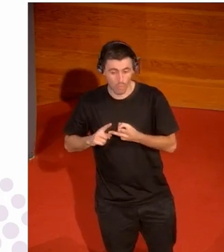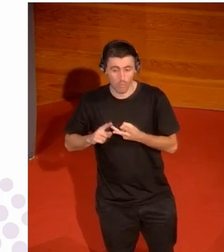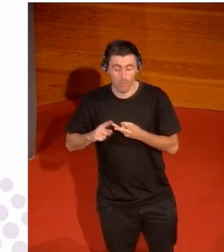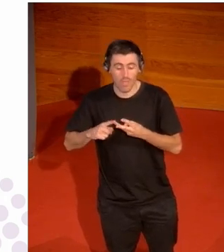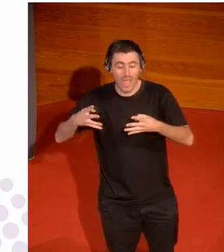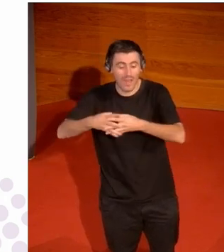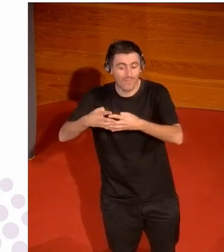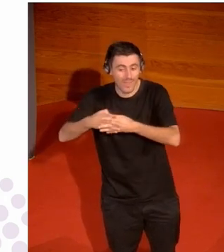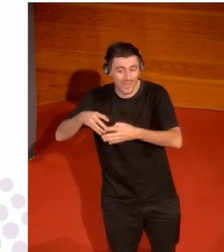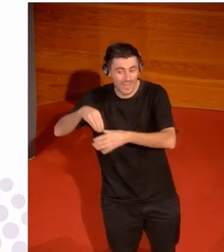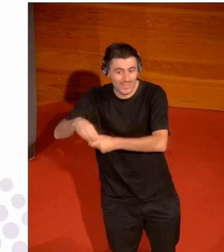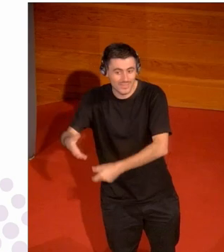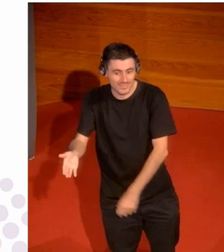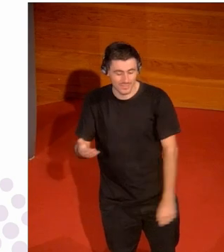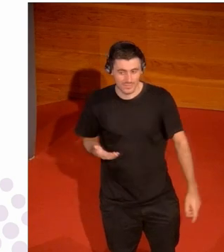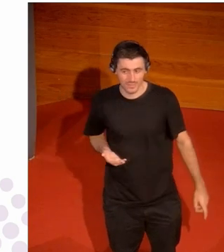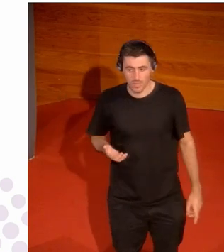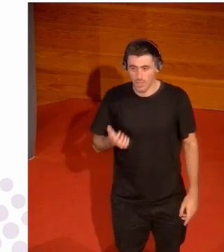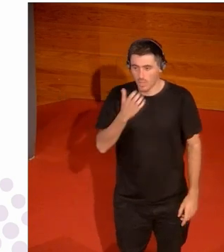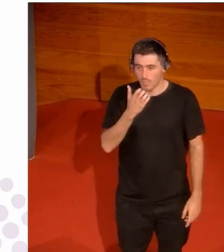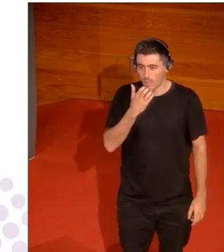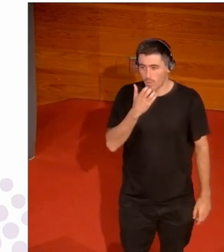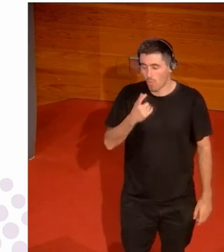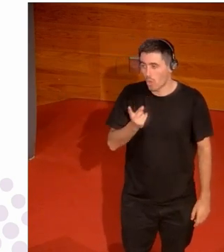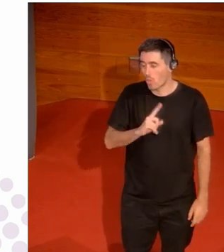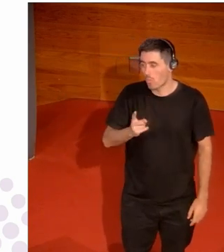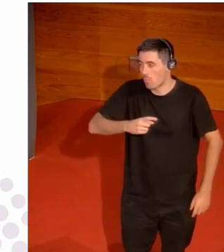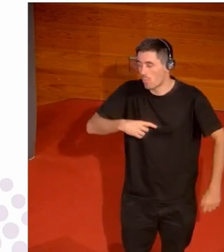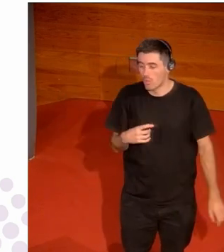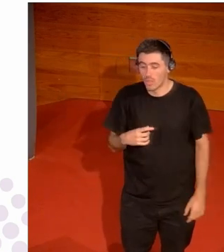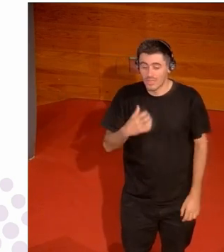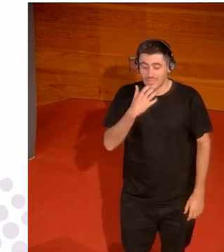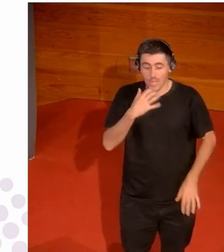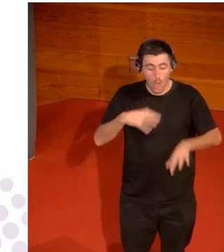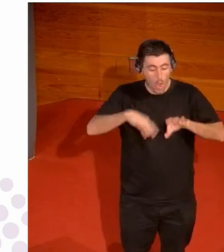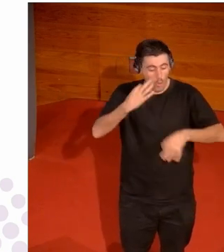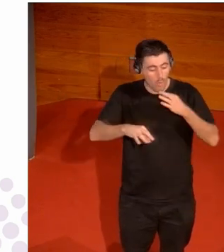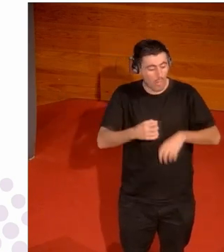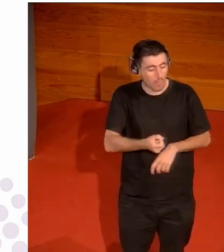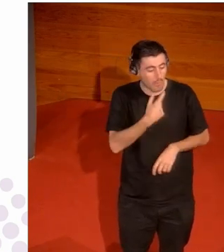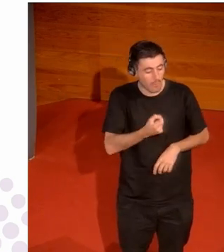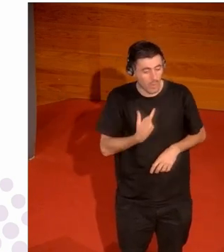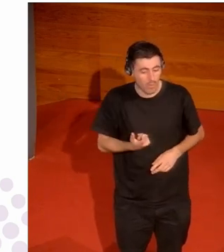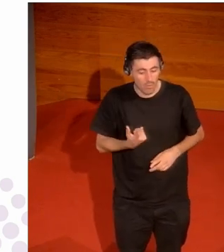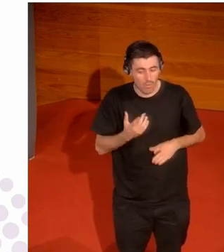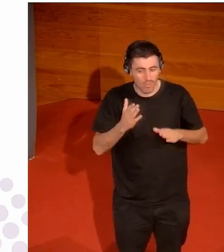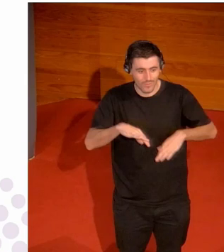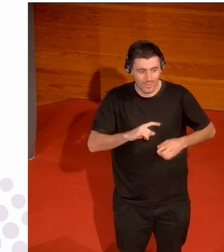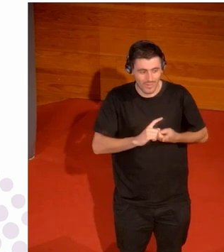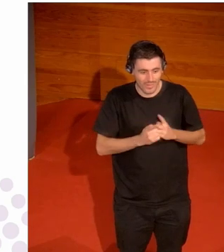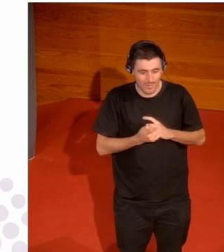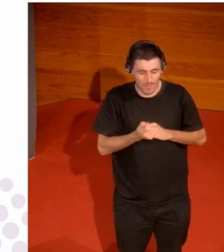o por ejemplo el que se diga bueno no pues si se hormonan tal bueno eso no cambia mucho